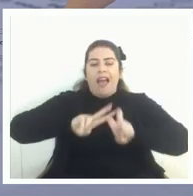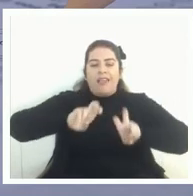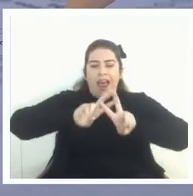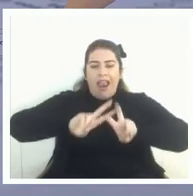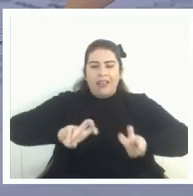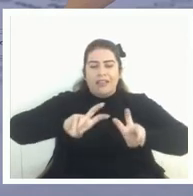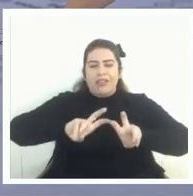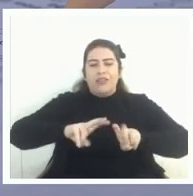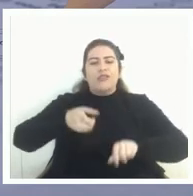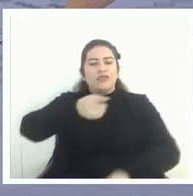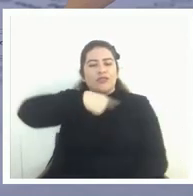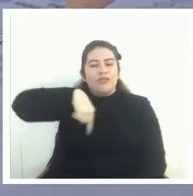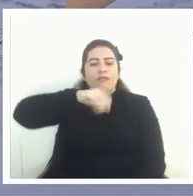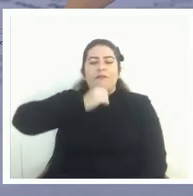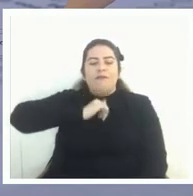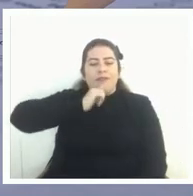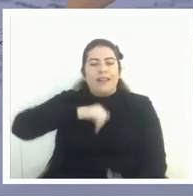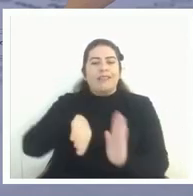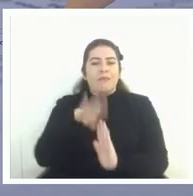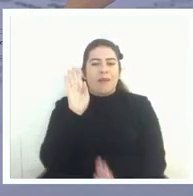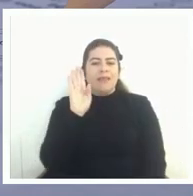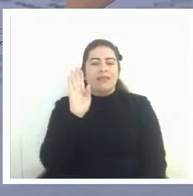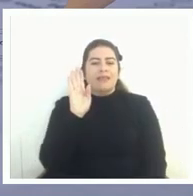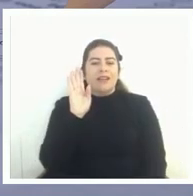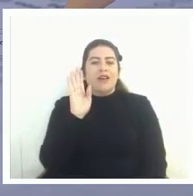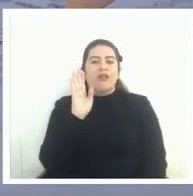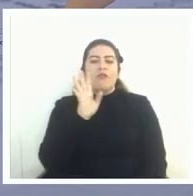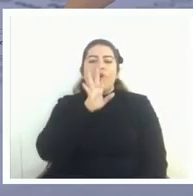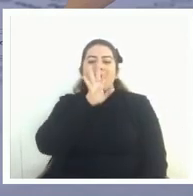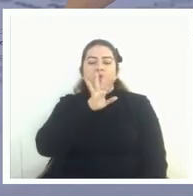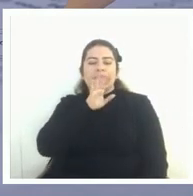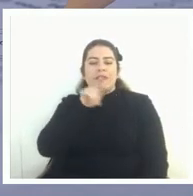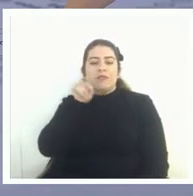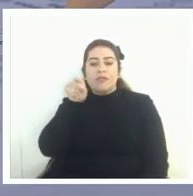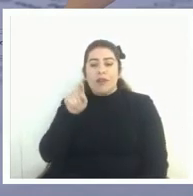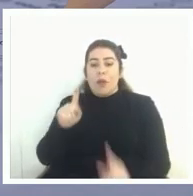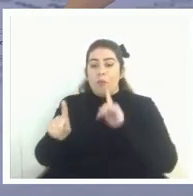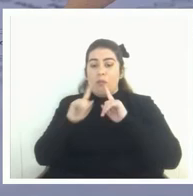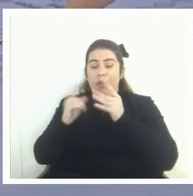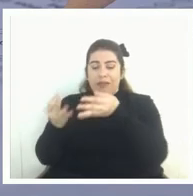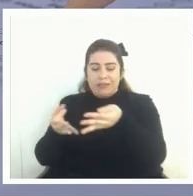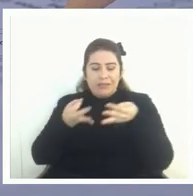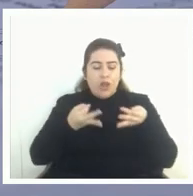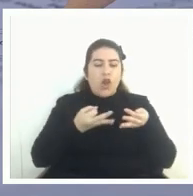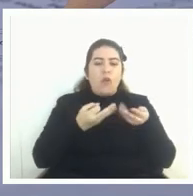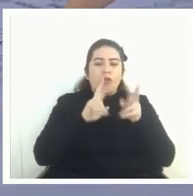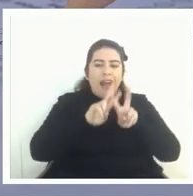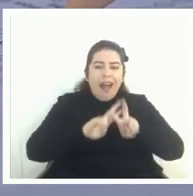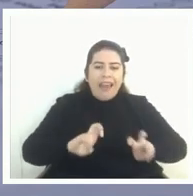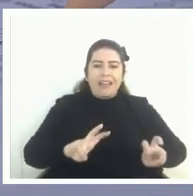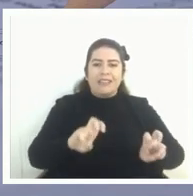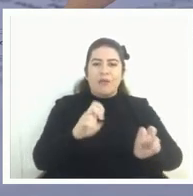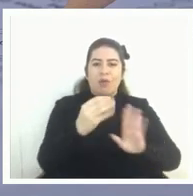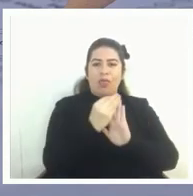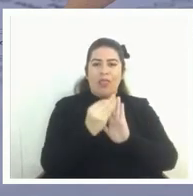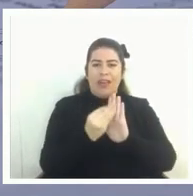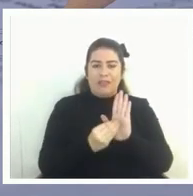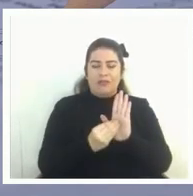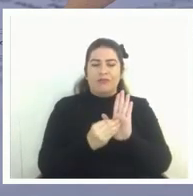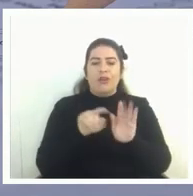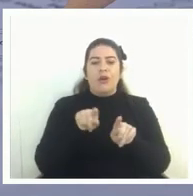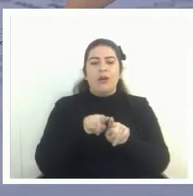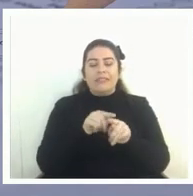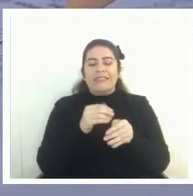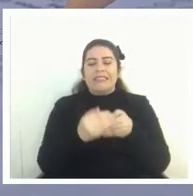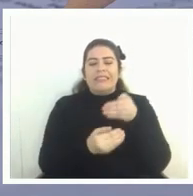pobres es como usamos las pruebas y ahí de alguna manera se ha avanzado menos